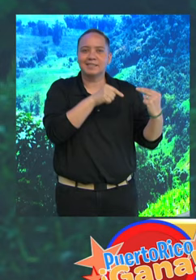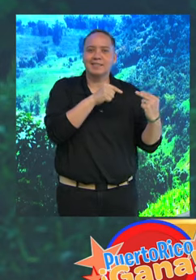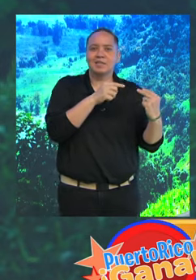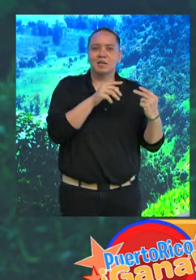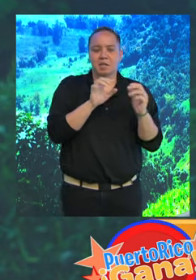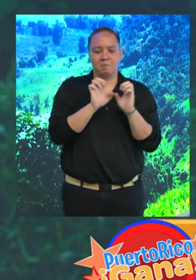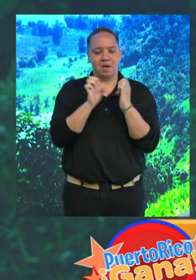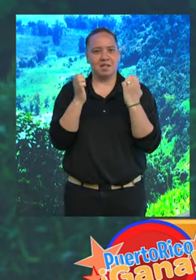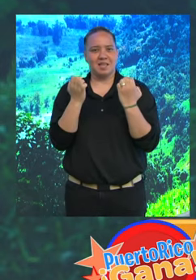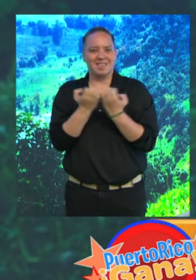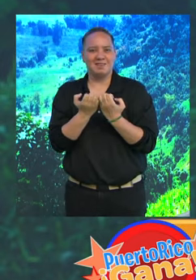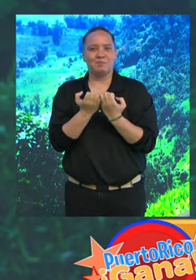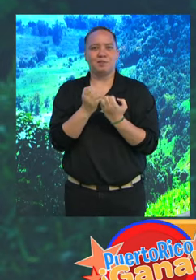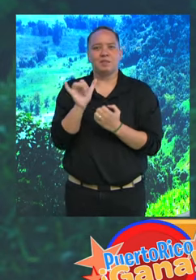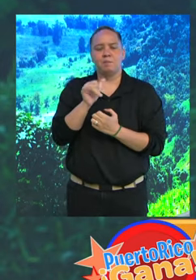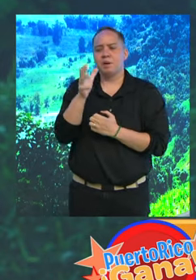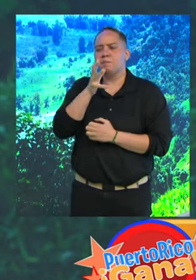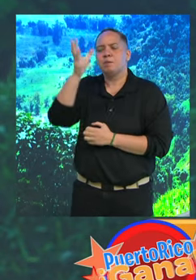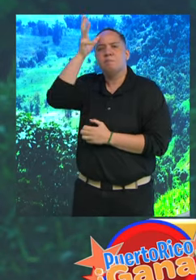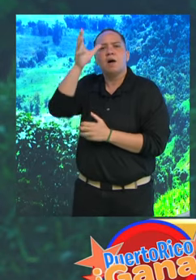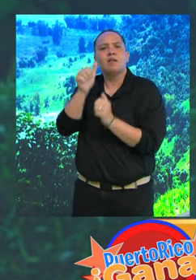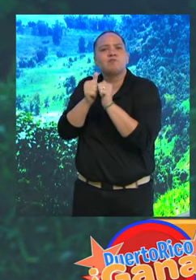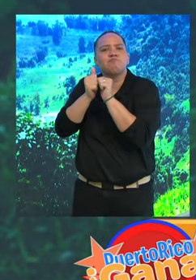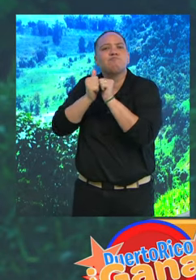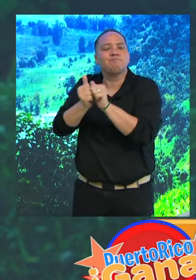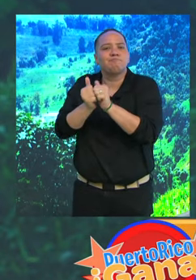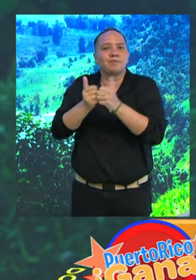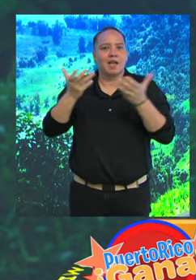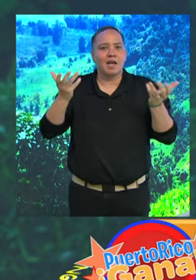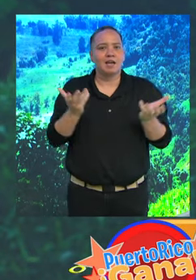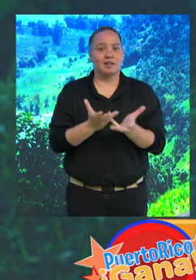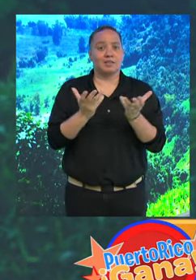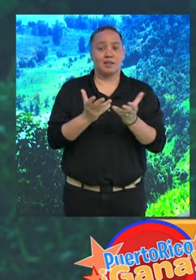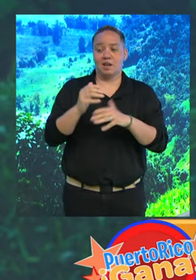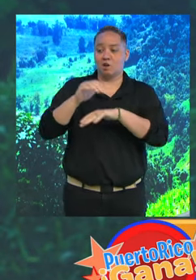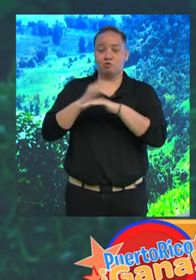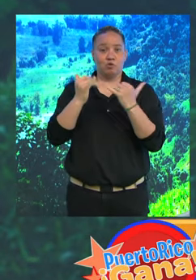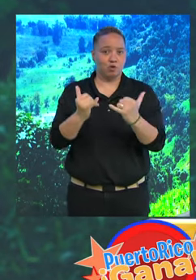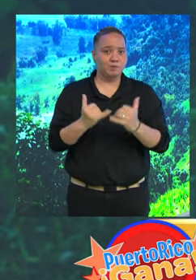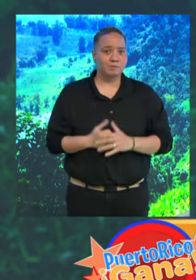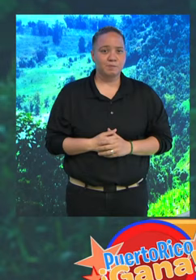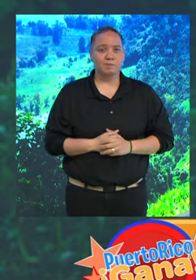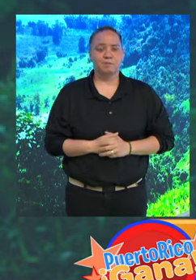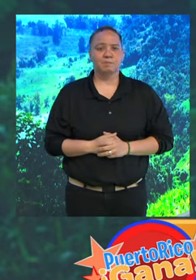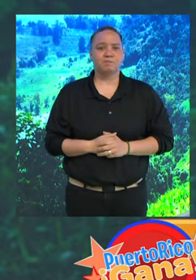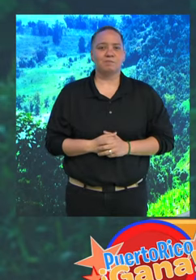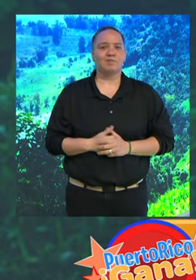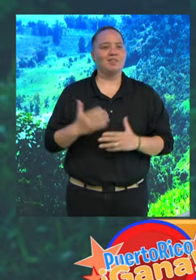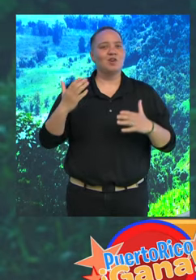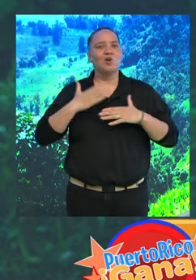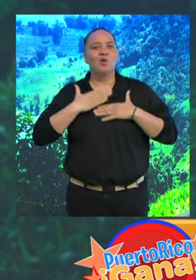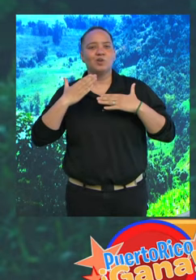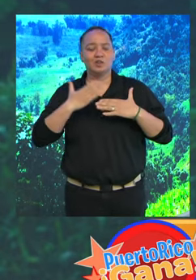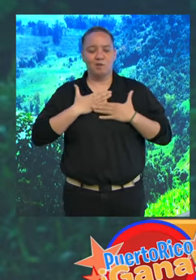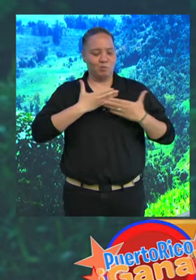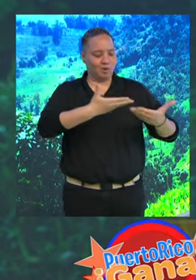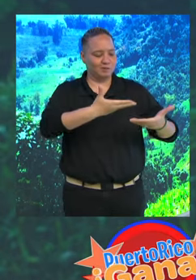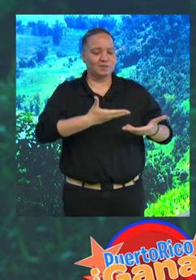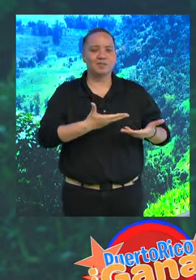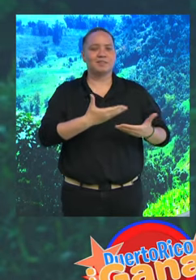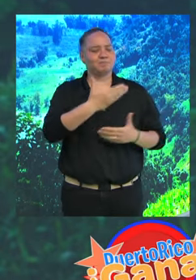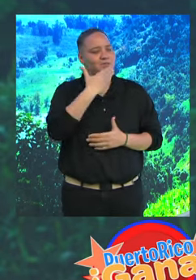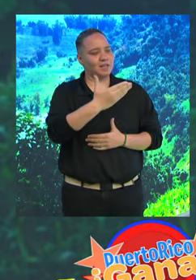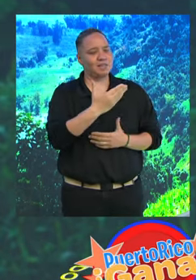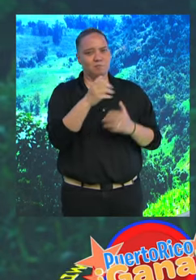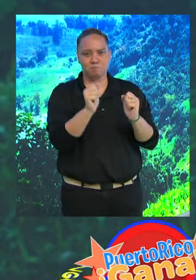de mi equipo, pero también me acompañan mis amados padres que están conmigo aquí en la noche de hoy. Así que muy contenta por la invitación y gracias